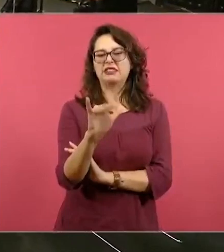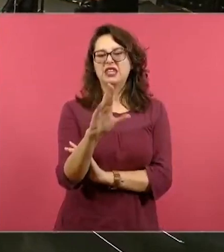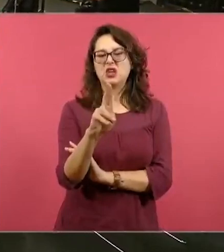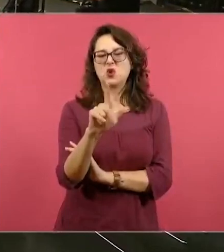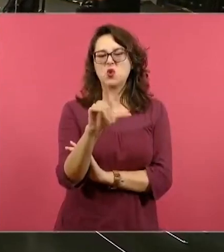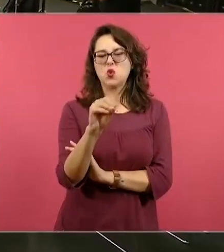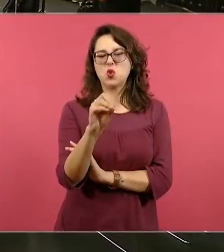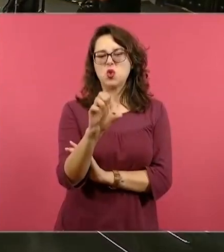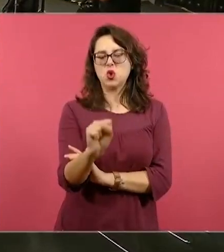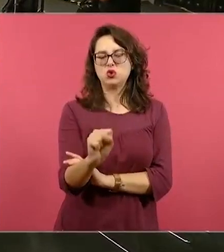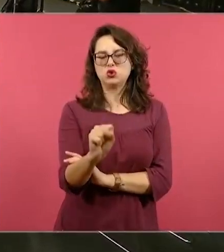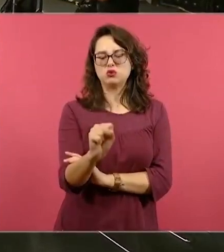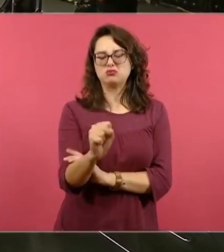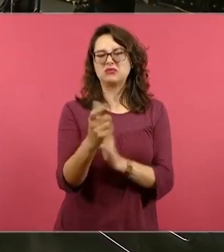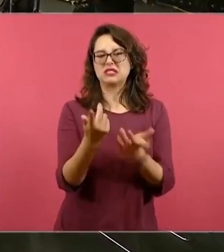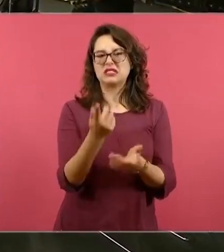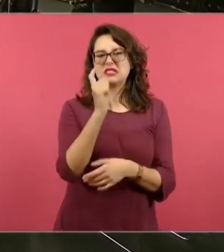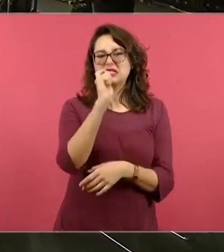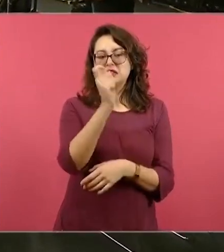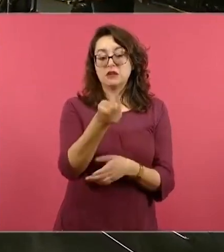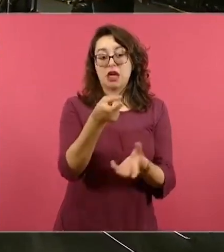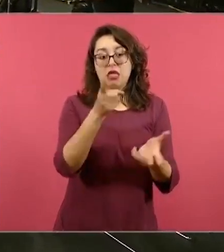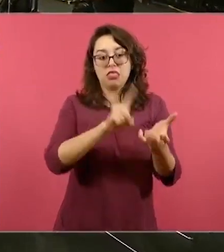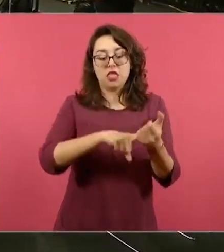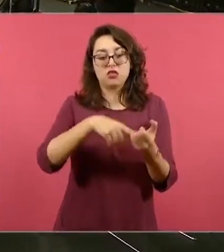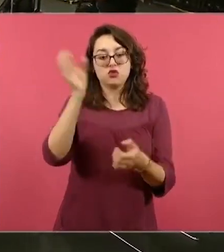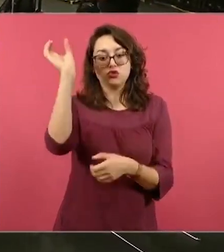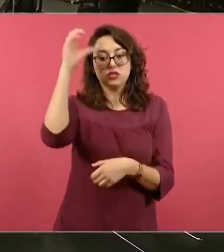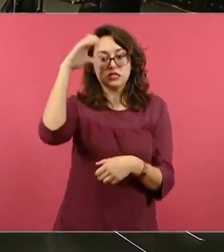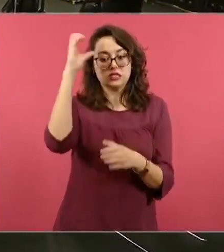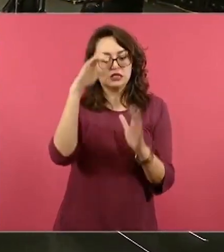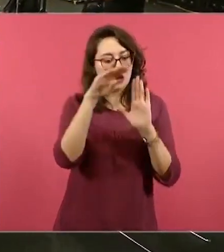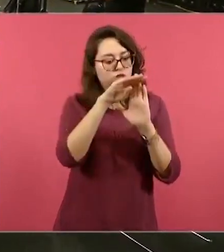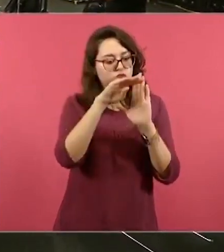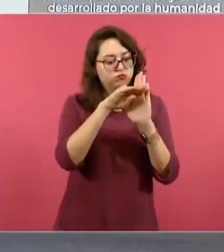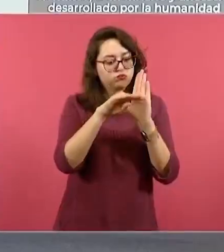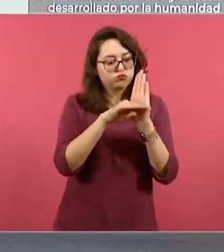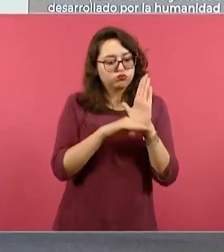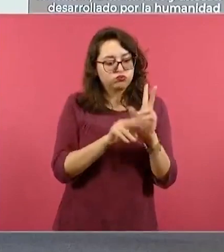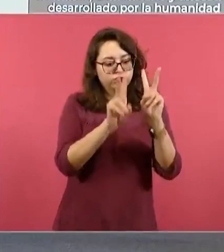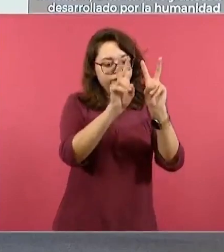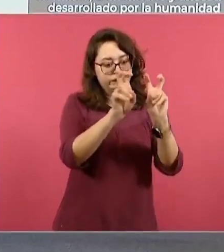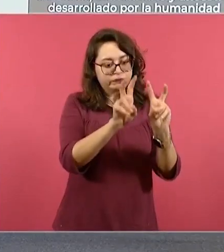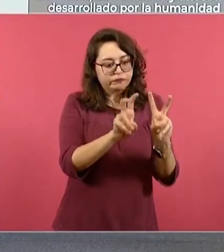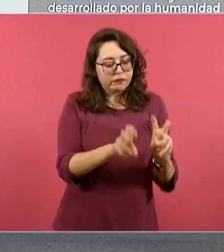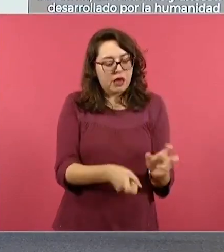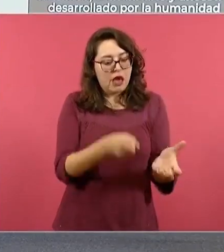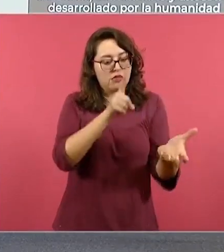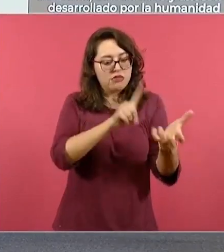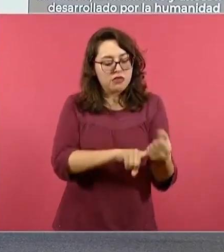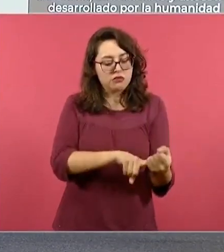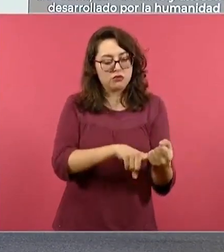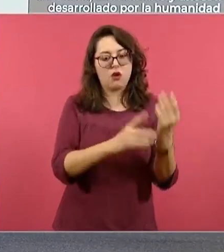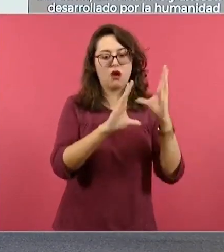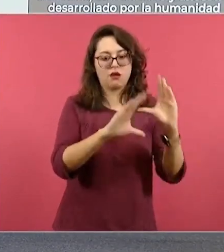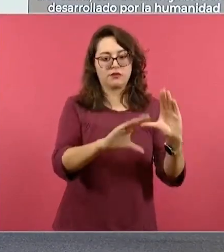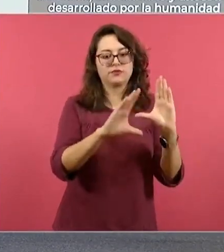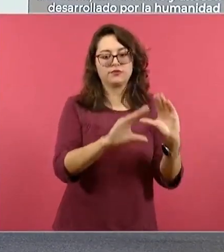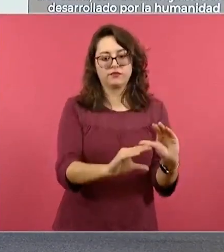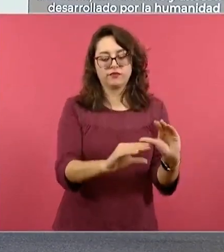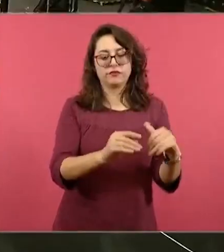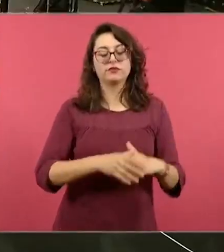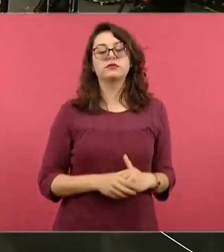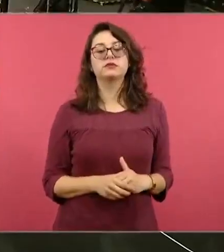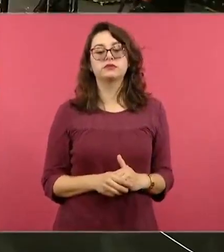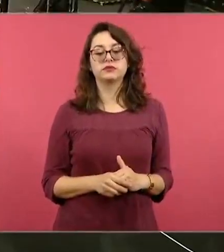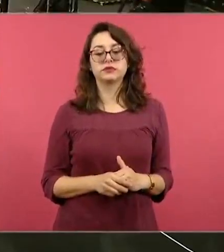disciplinares y conocimientos científicos que van a estar dentro de los materiales. ¿Qué podemos encontrar